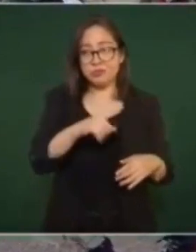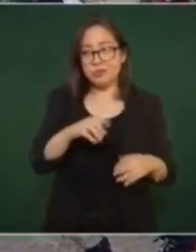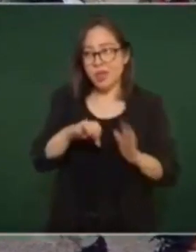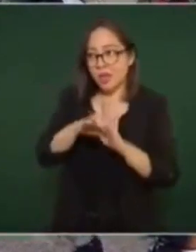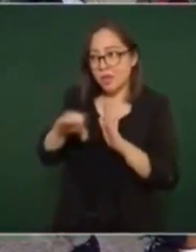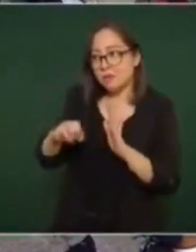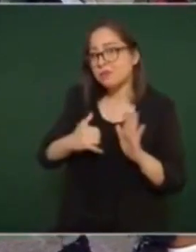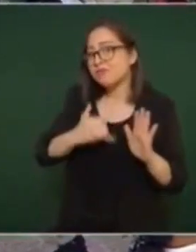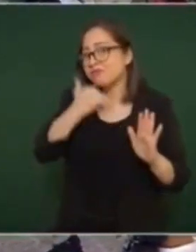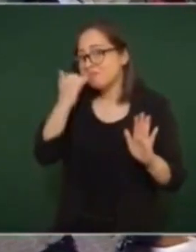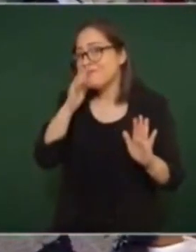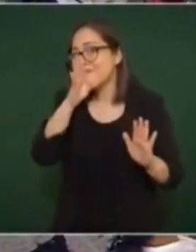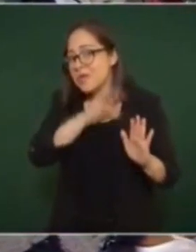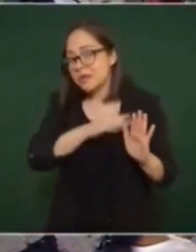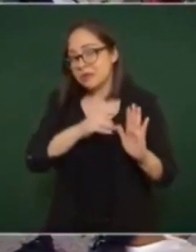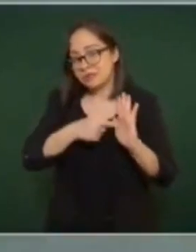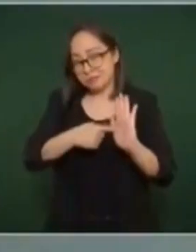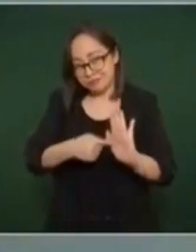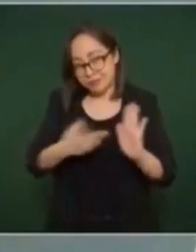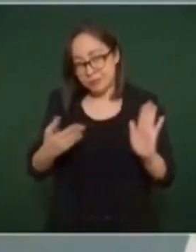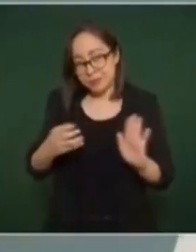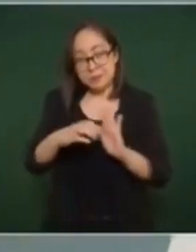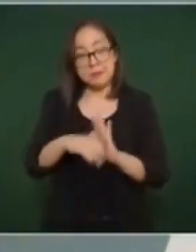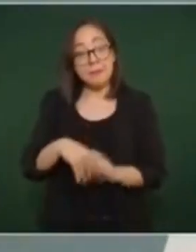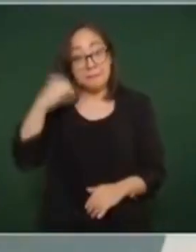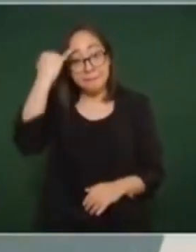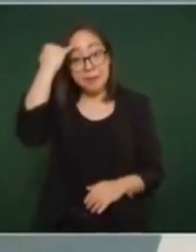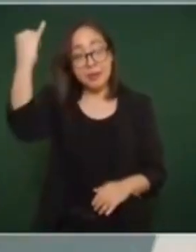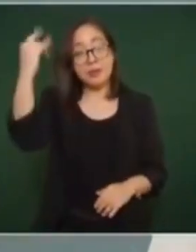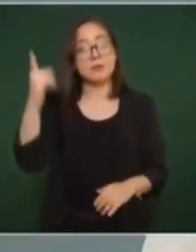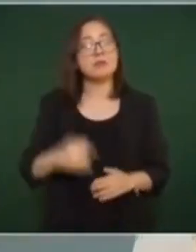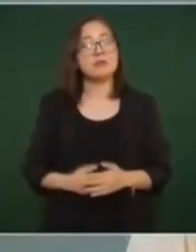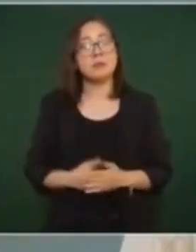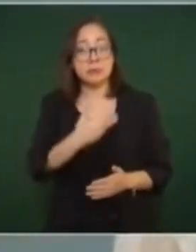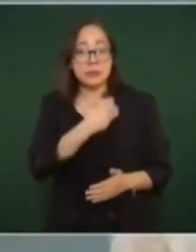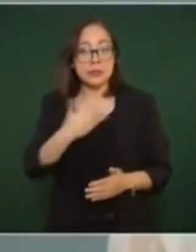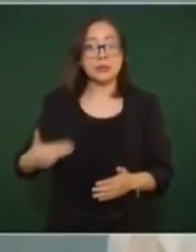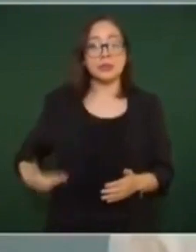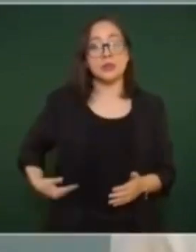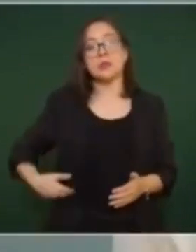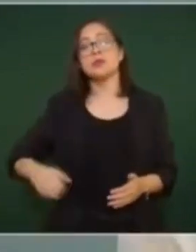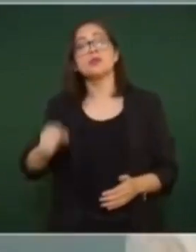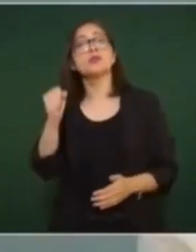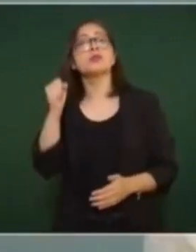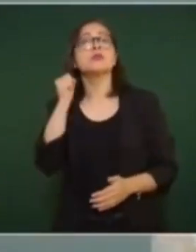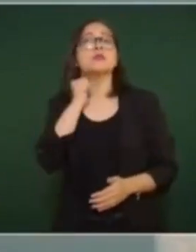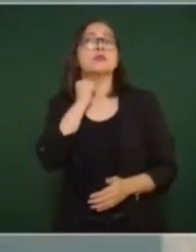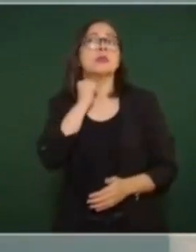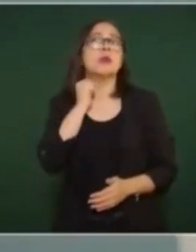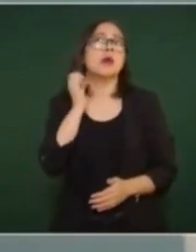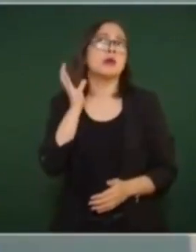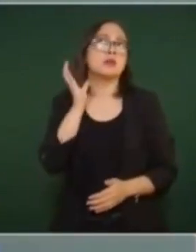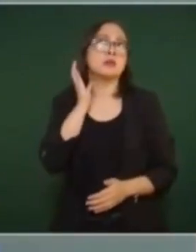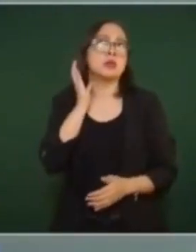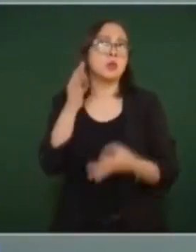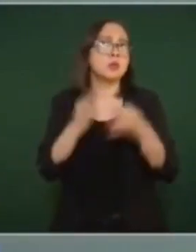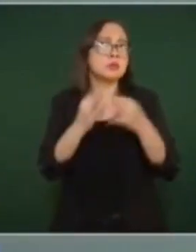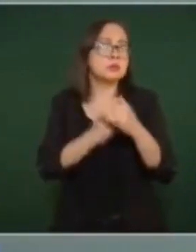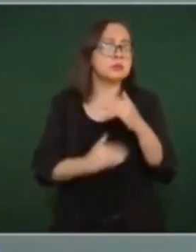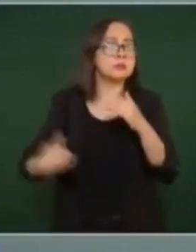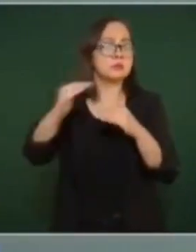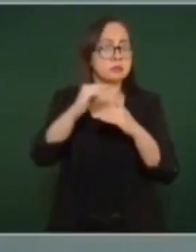imagínense la presidenta de la Suprema Corte, donde estuvo